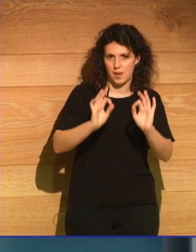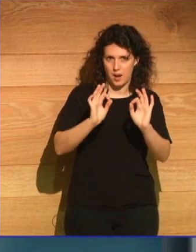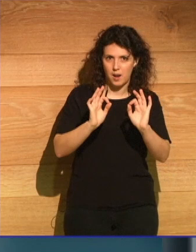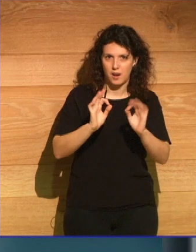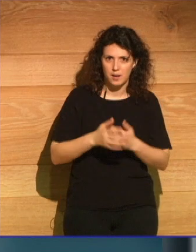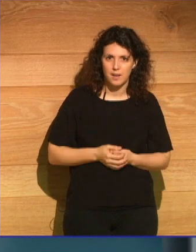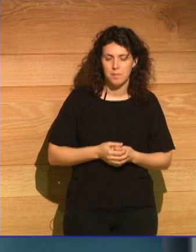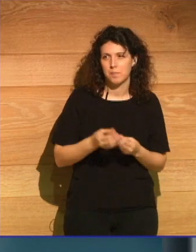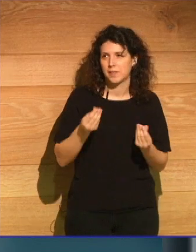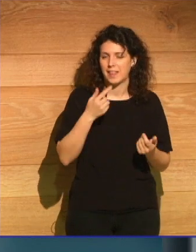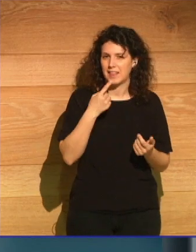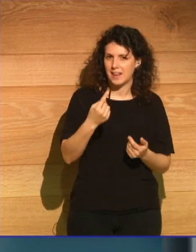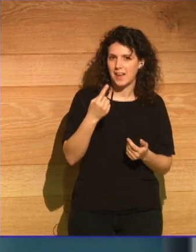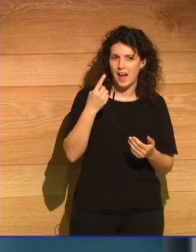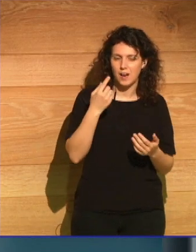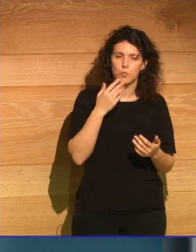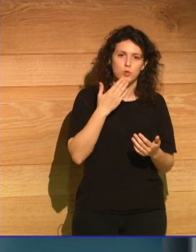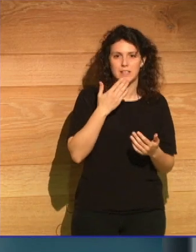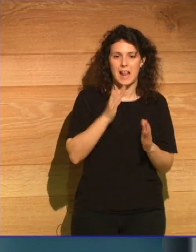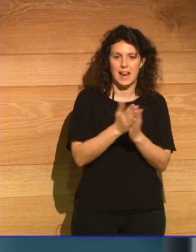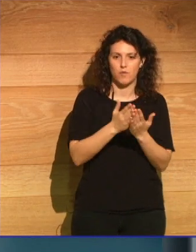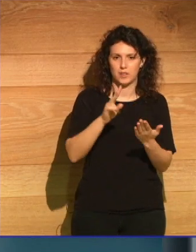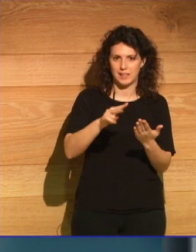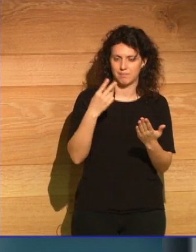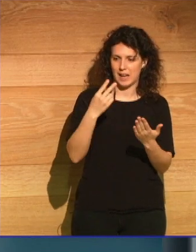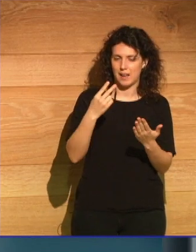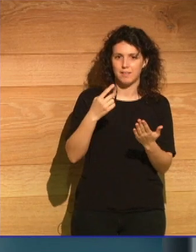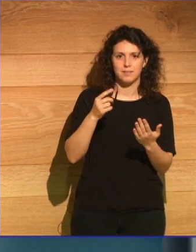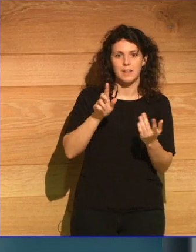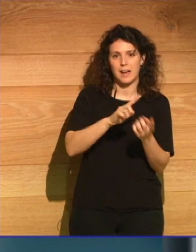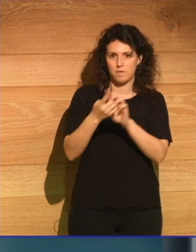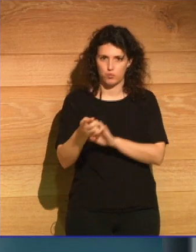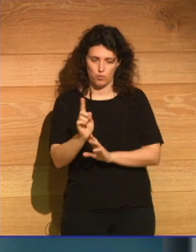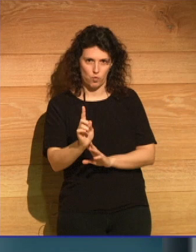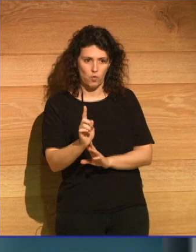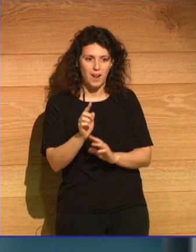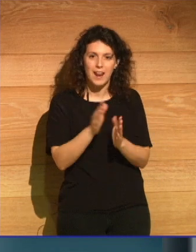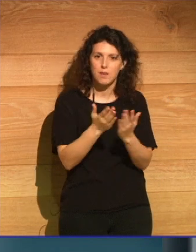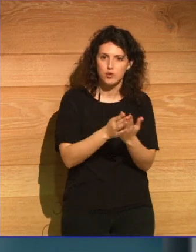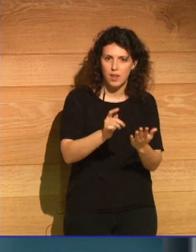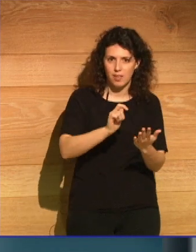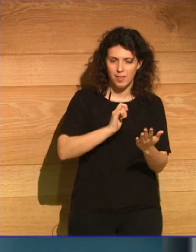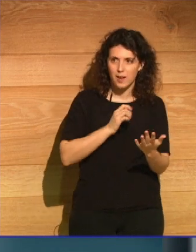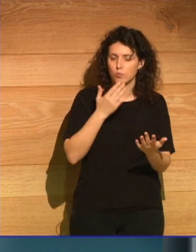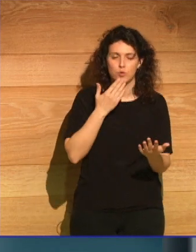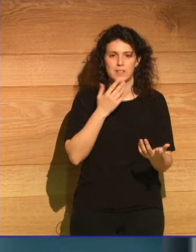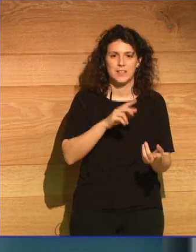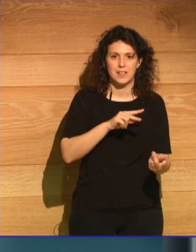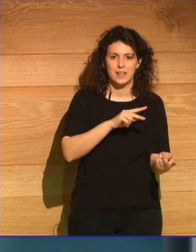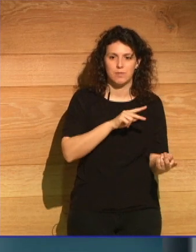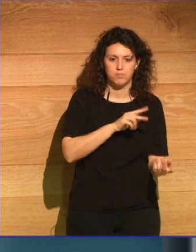Casi se diría que ellos te leen a ti y no a la inversa. Libros que te interpretan y te